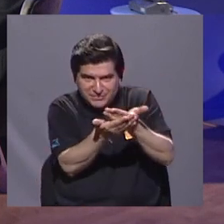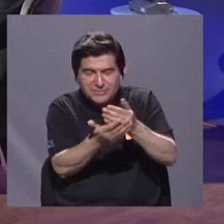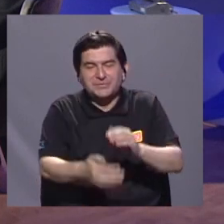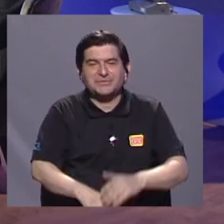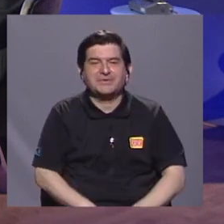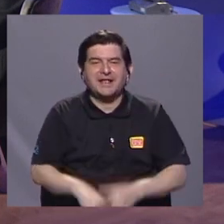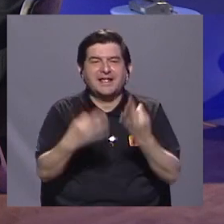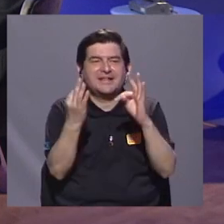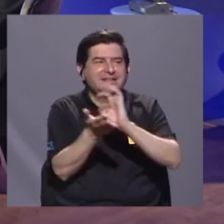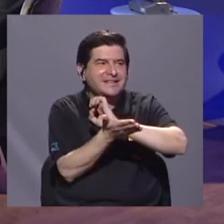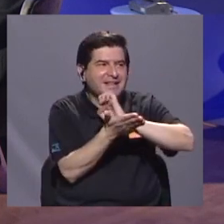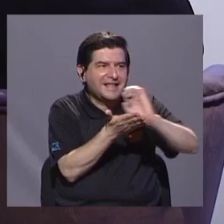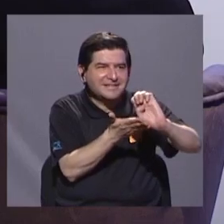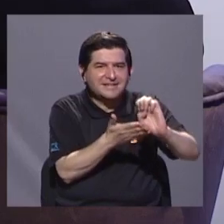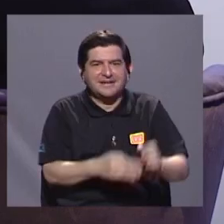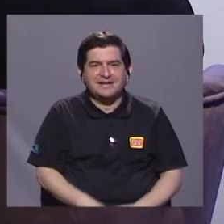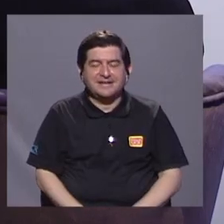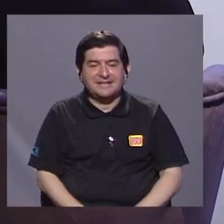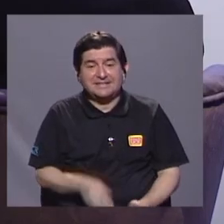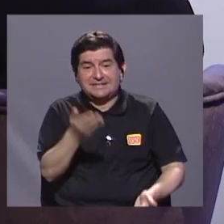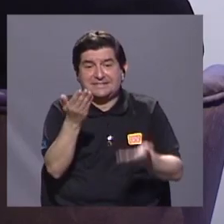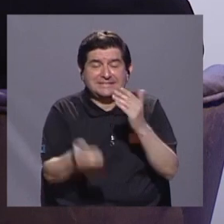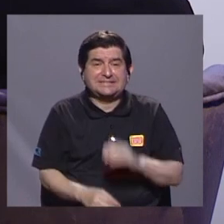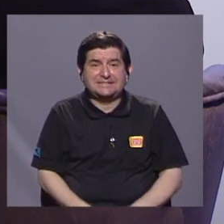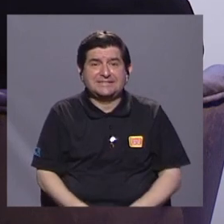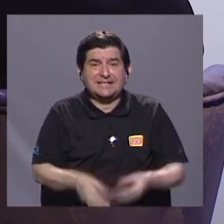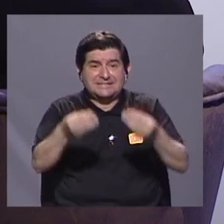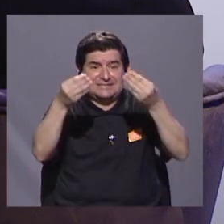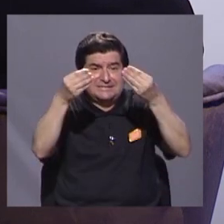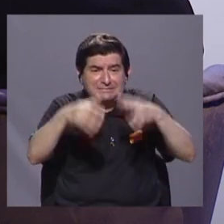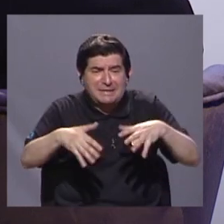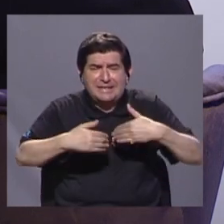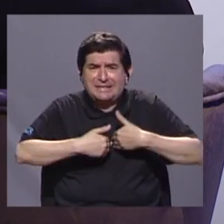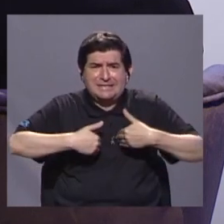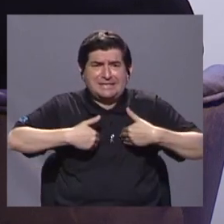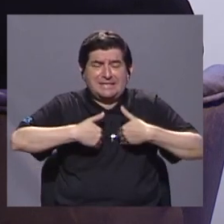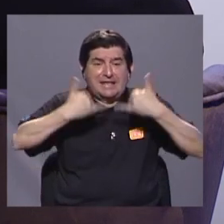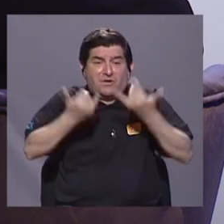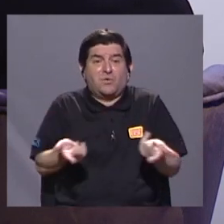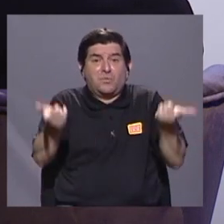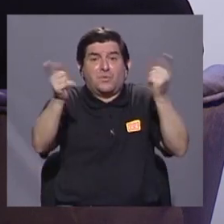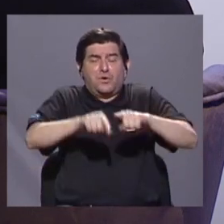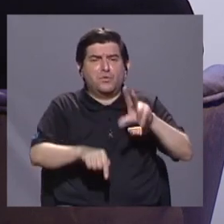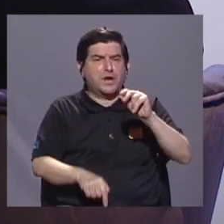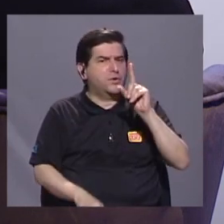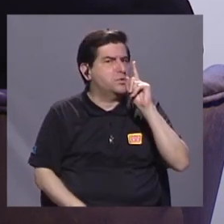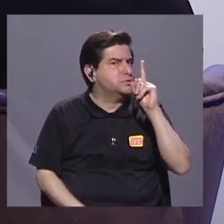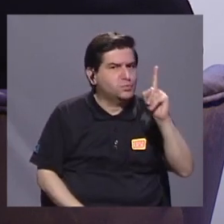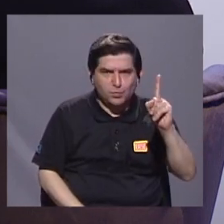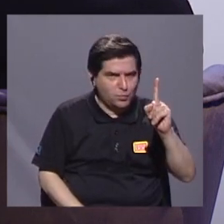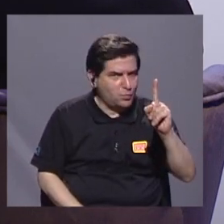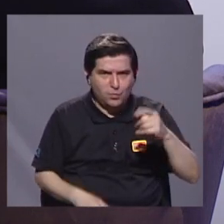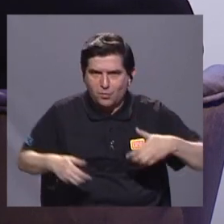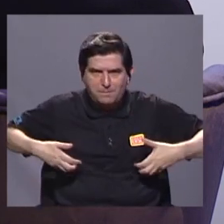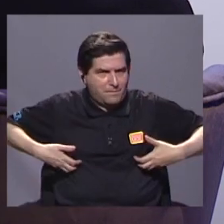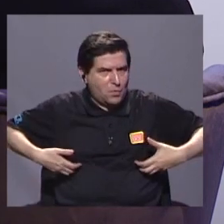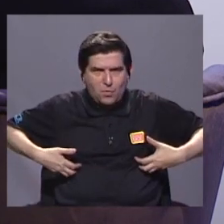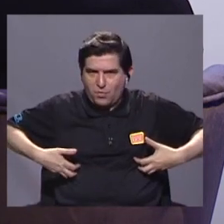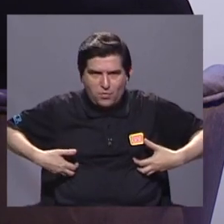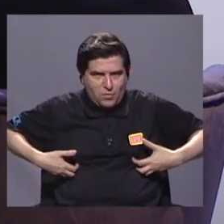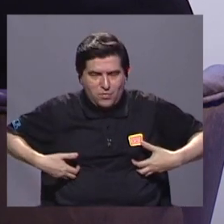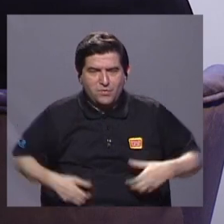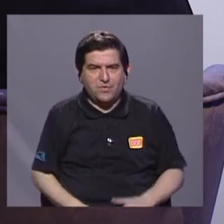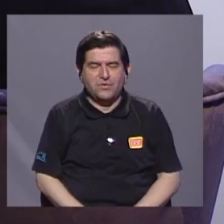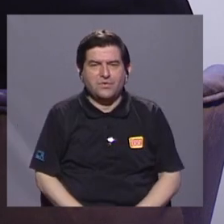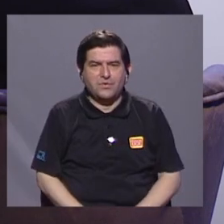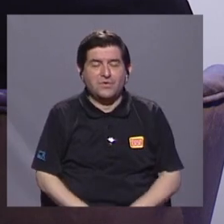poder evitar, pues una pérdida ecológica como la estamos teniendo, ¿verdad? Porque no es que se murió un mono, es que el